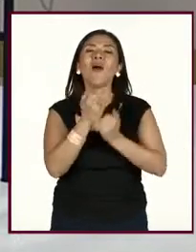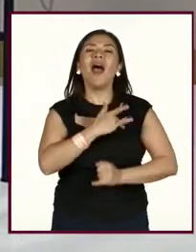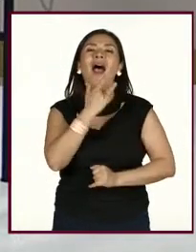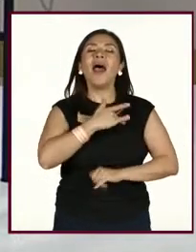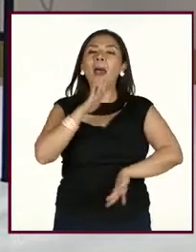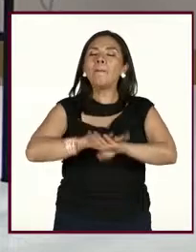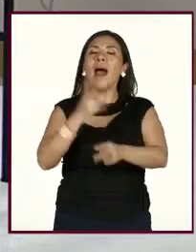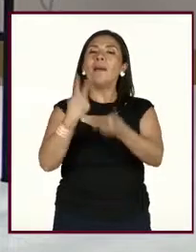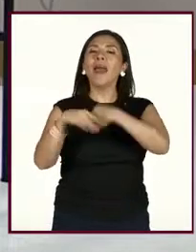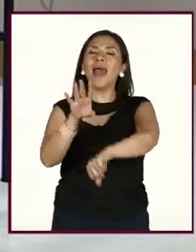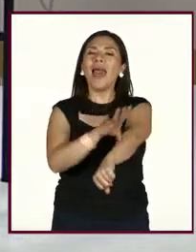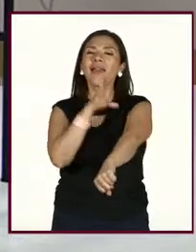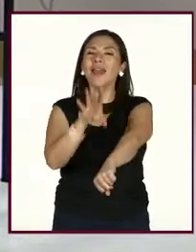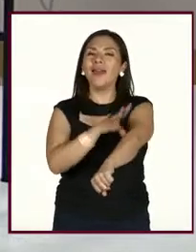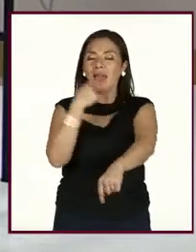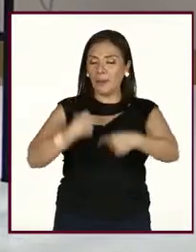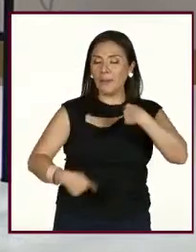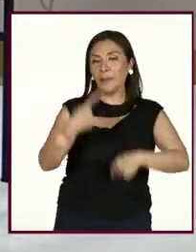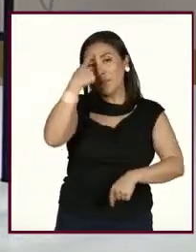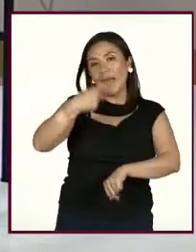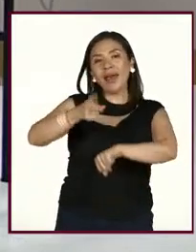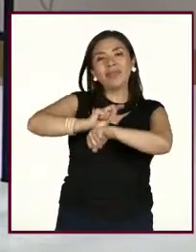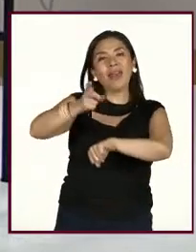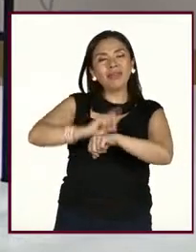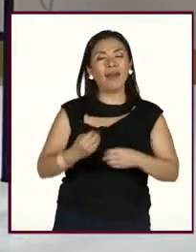tener más energía en el día a día.